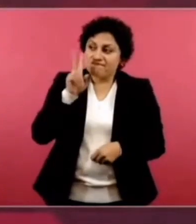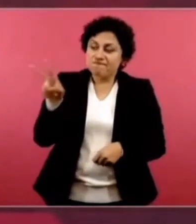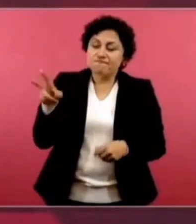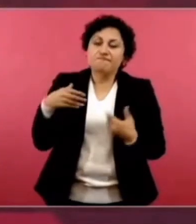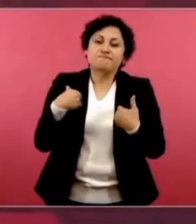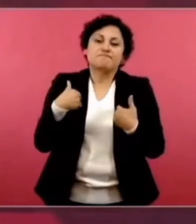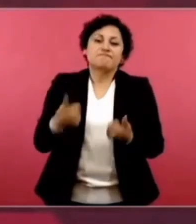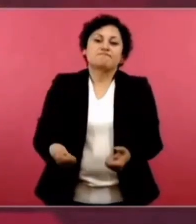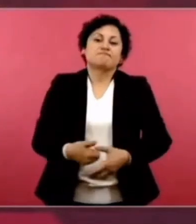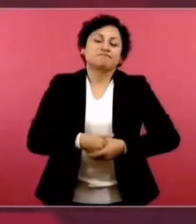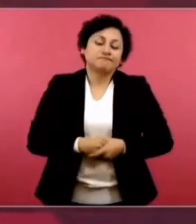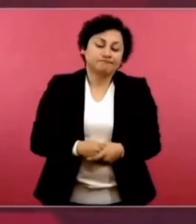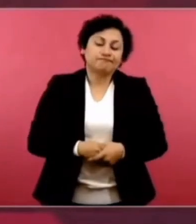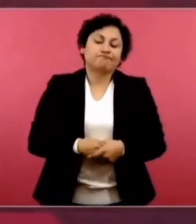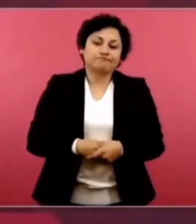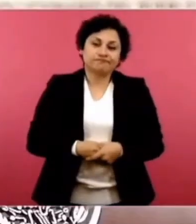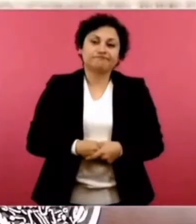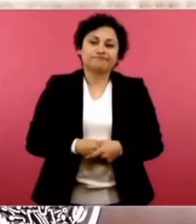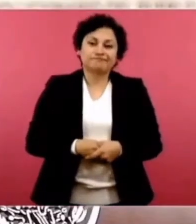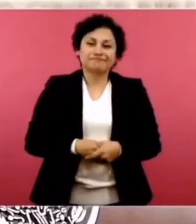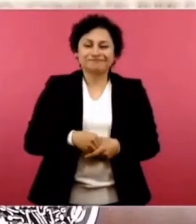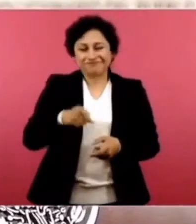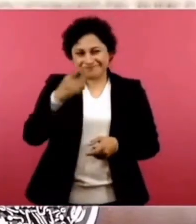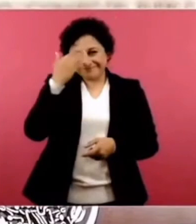Es lo que decían los